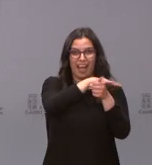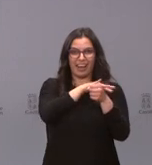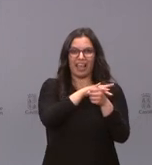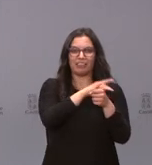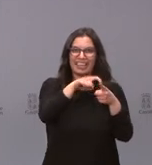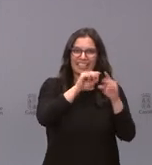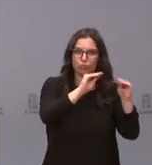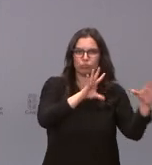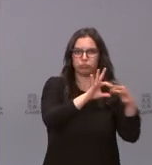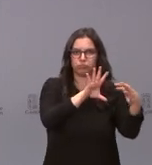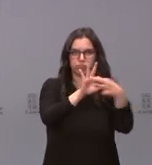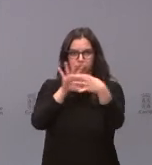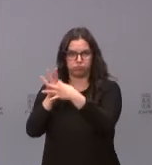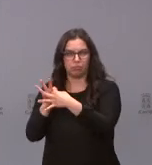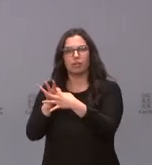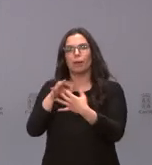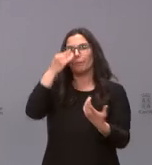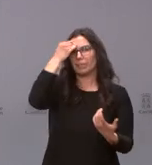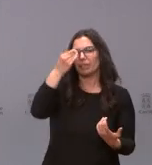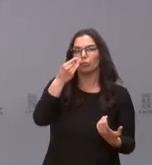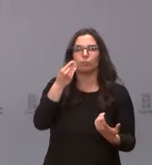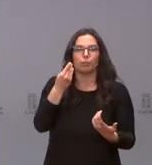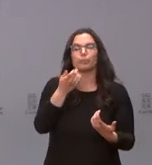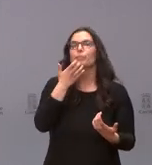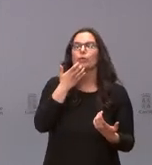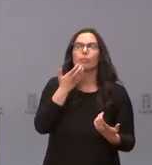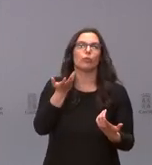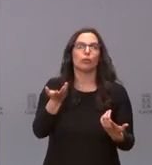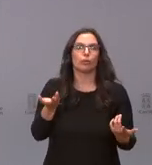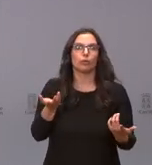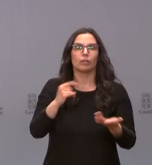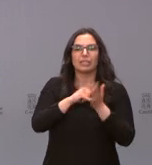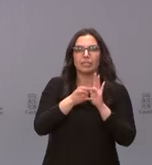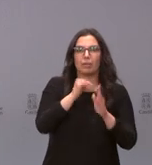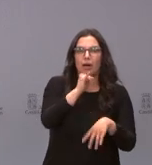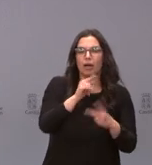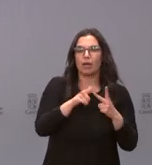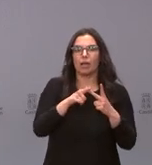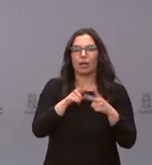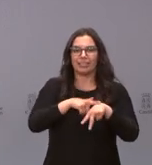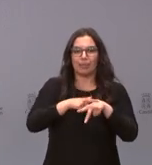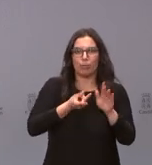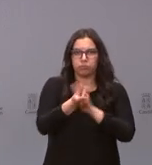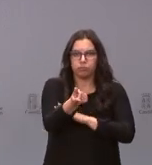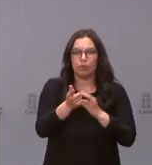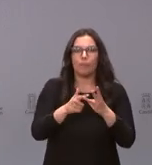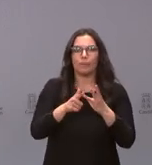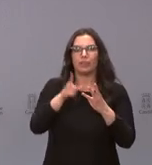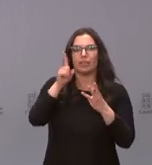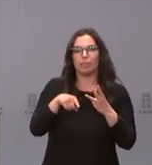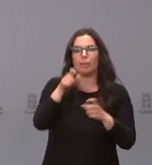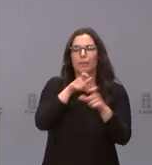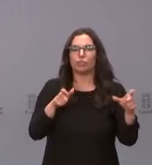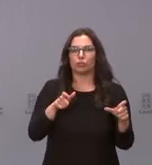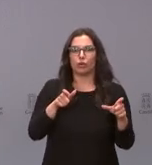intervención, teniendo en cuenta y regula la presencialidad del sistema, los tiempos de salida, cuántos intervinientes tiene